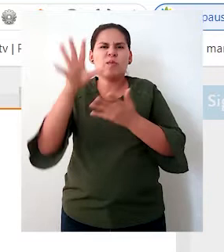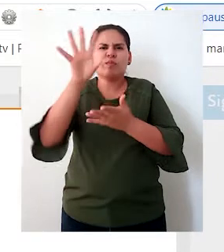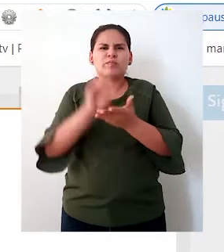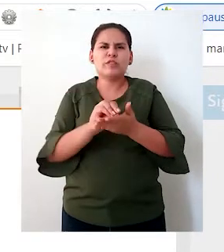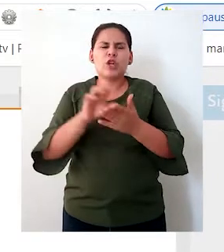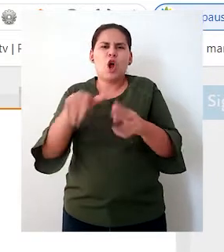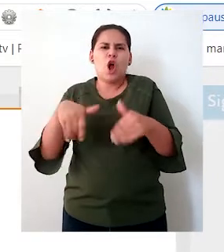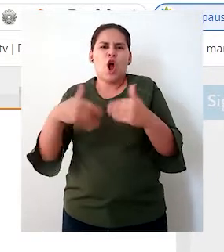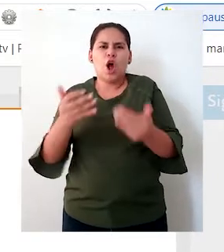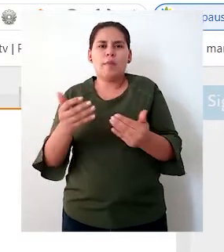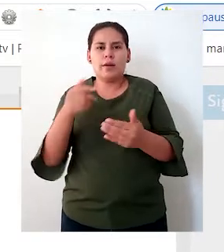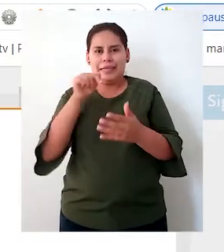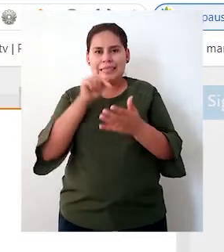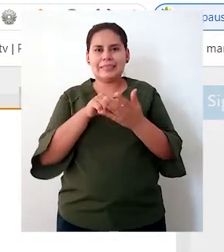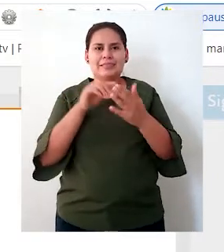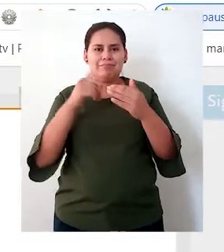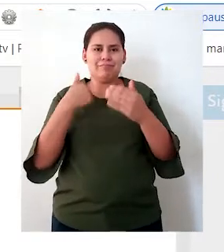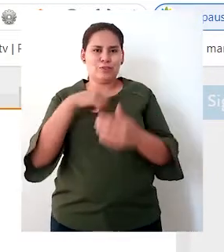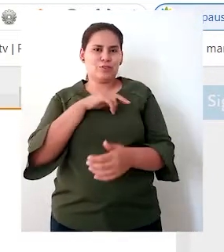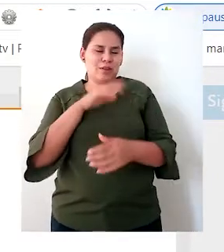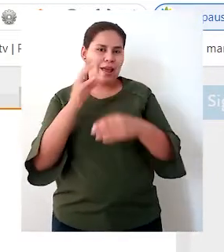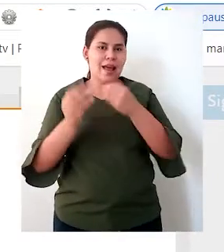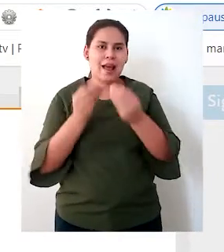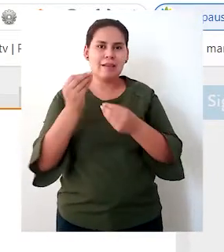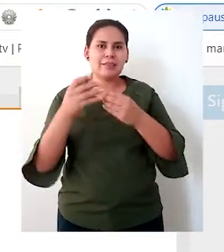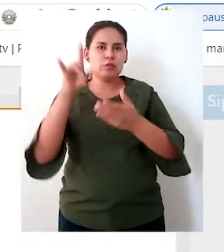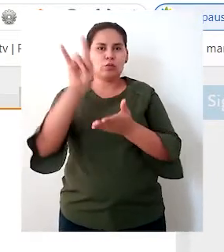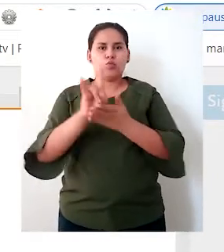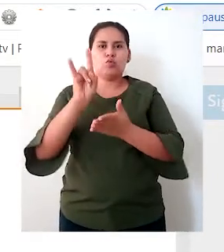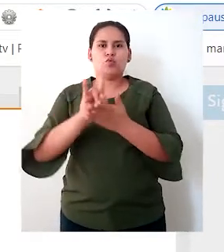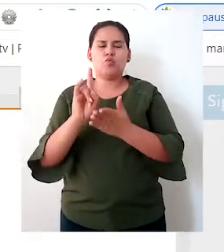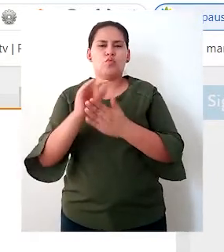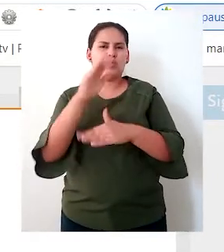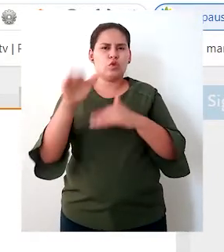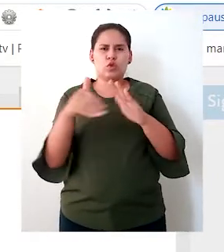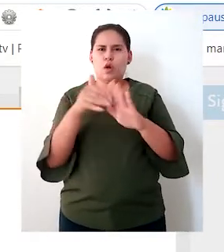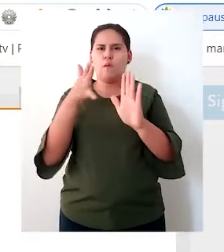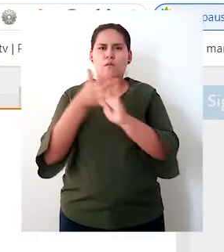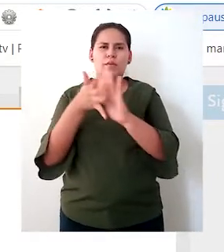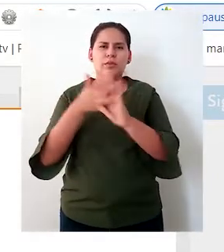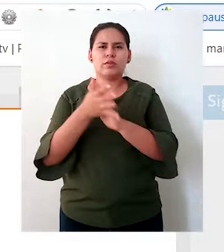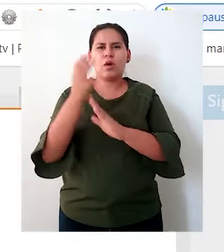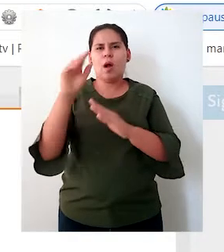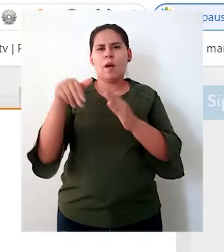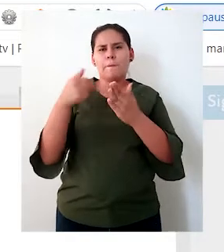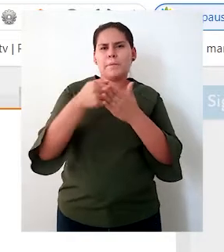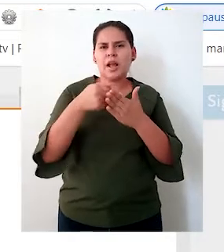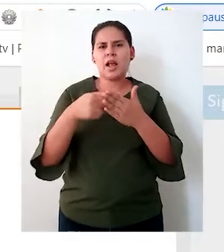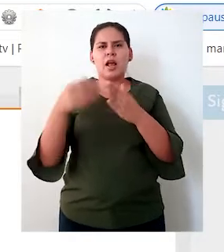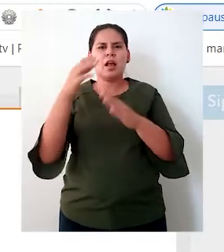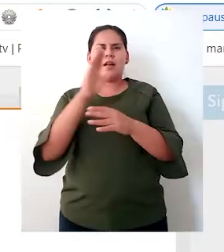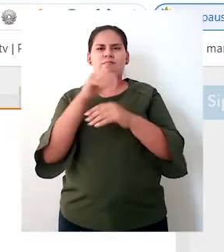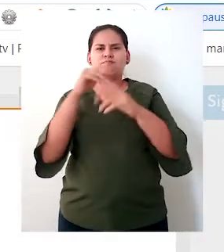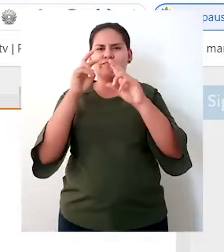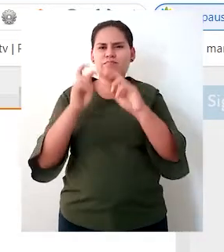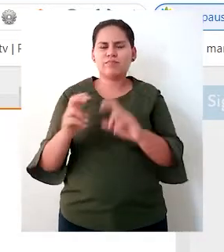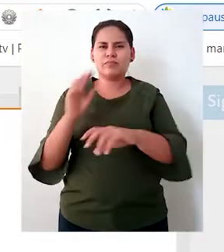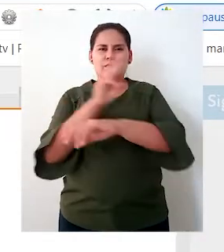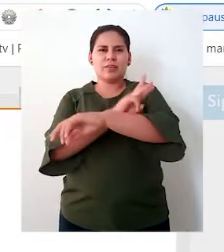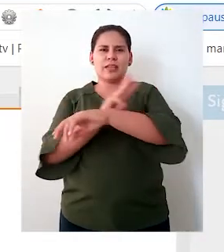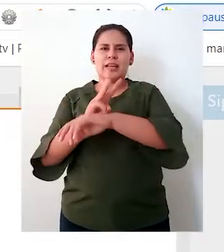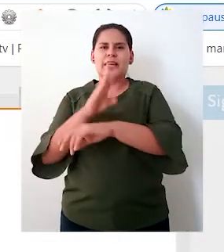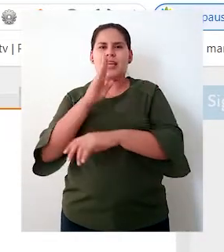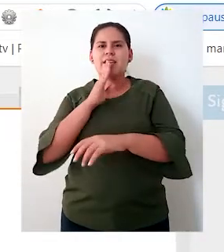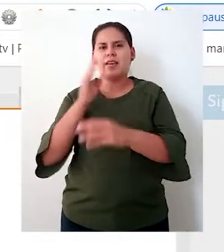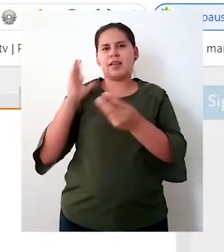Esto significa que aquí vamos a exportar toda la información de la citación, la información bibliográfica, el